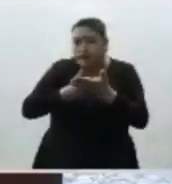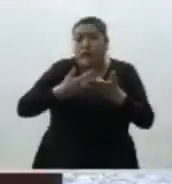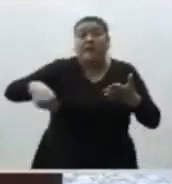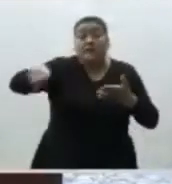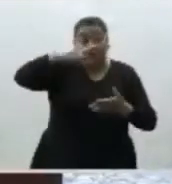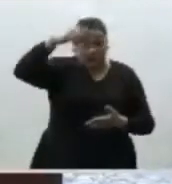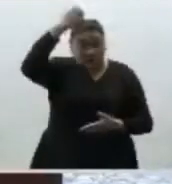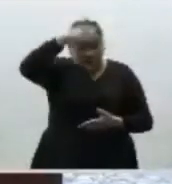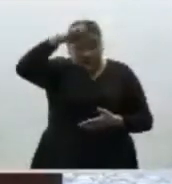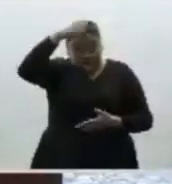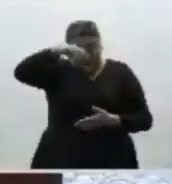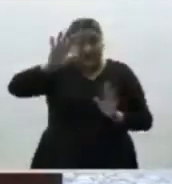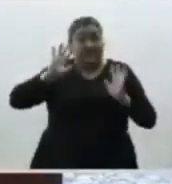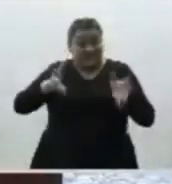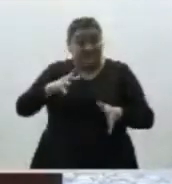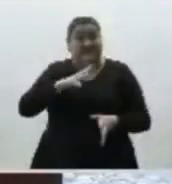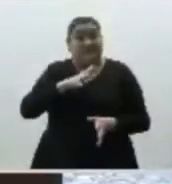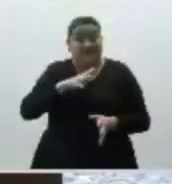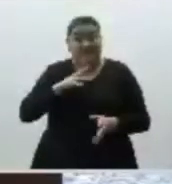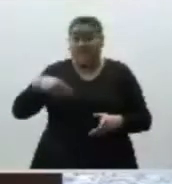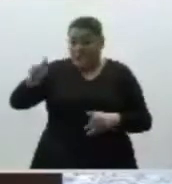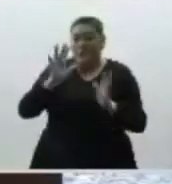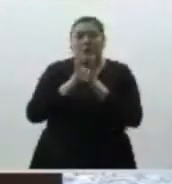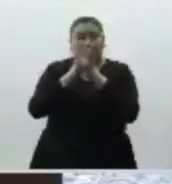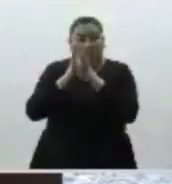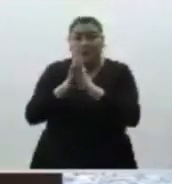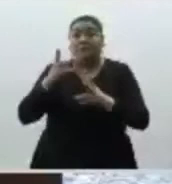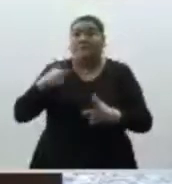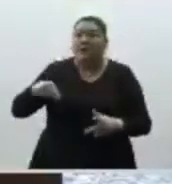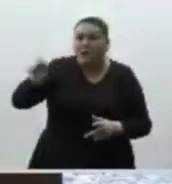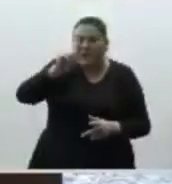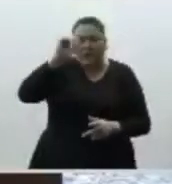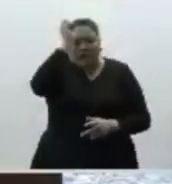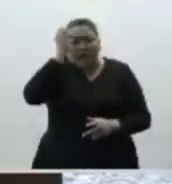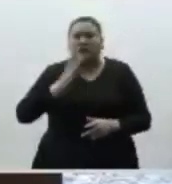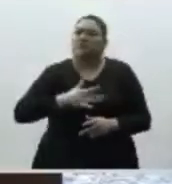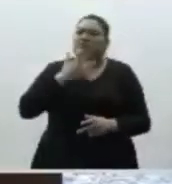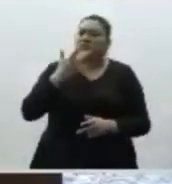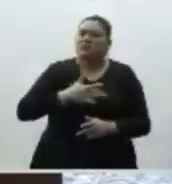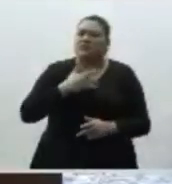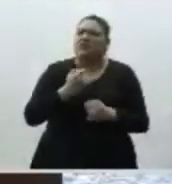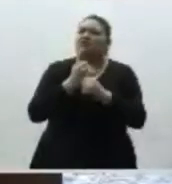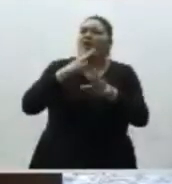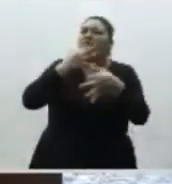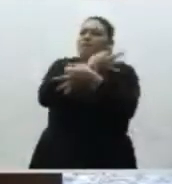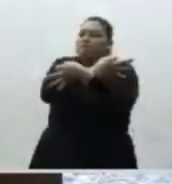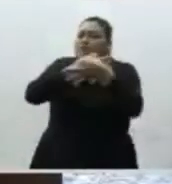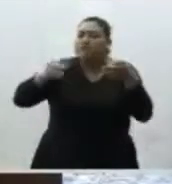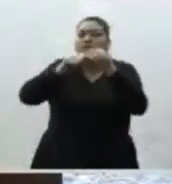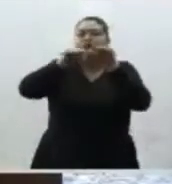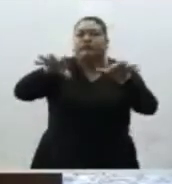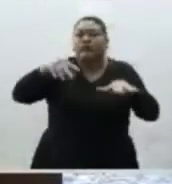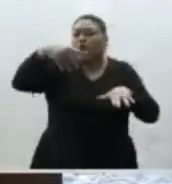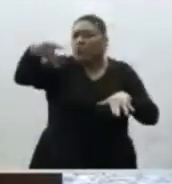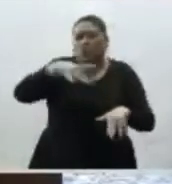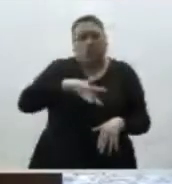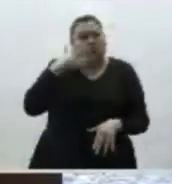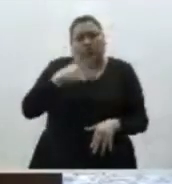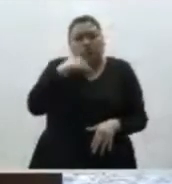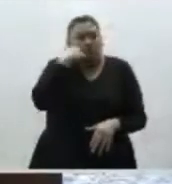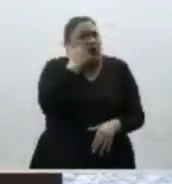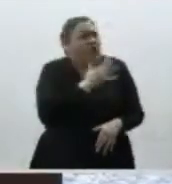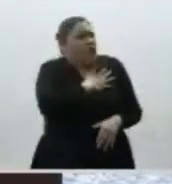democrática, se logra que los ciudadanos estén en posibilidad de conocer la información que concierne a su gestión.